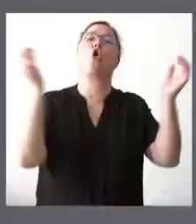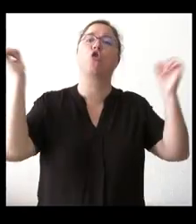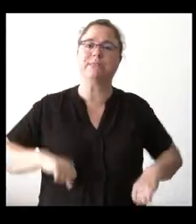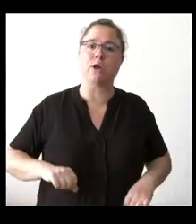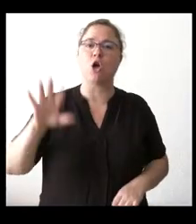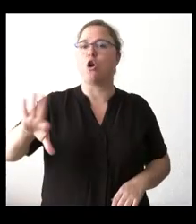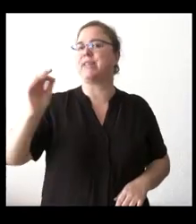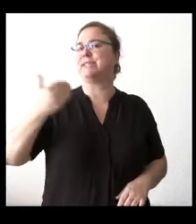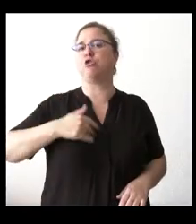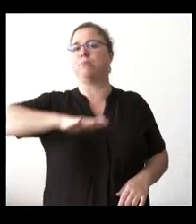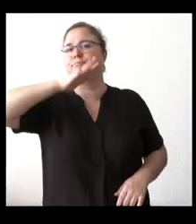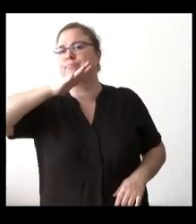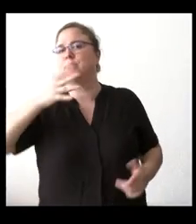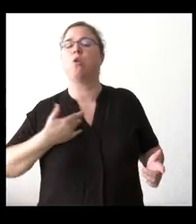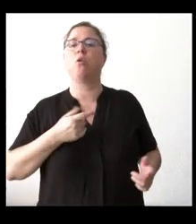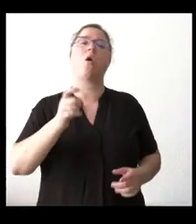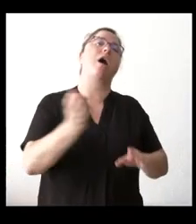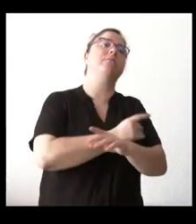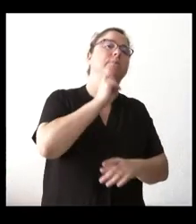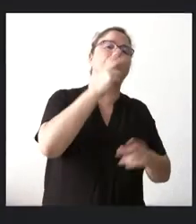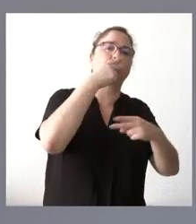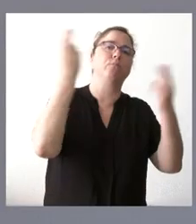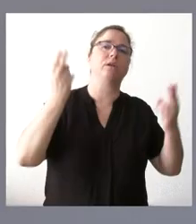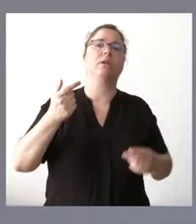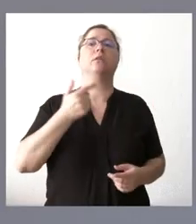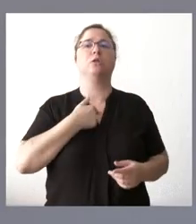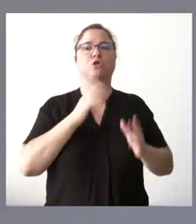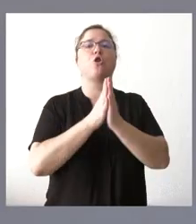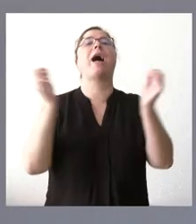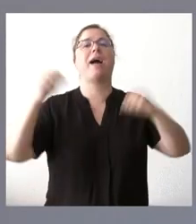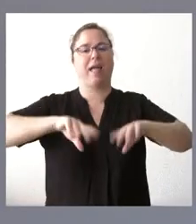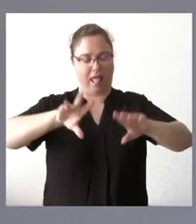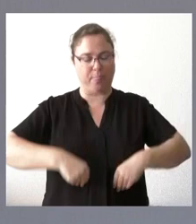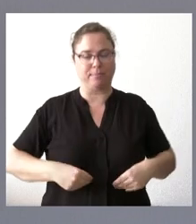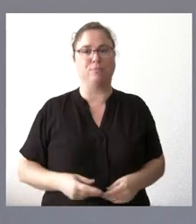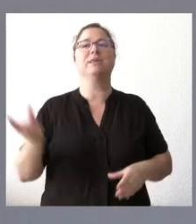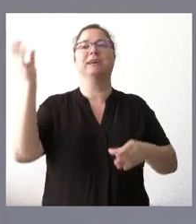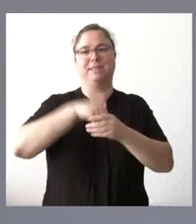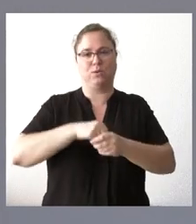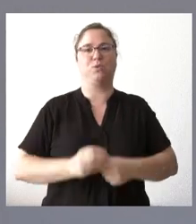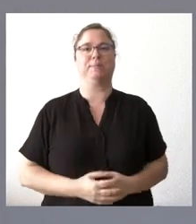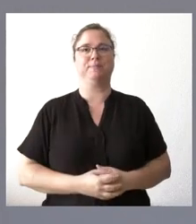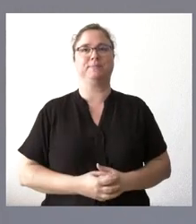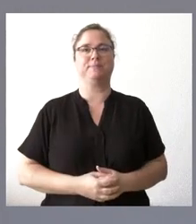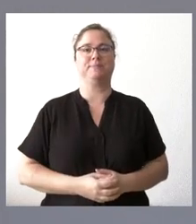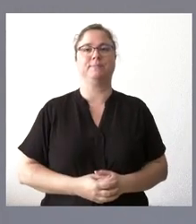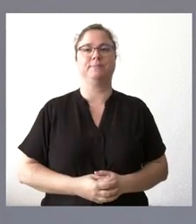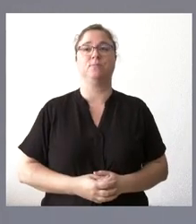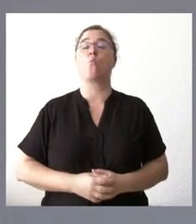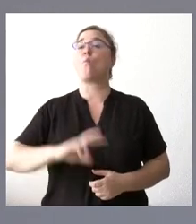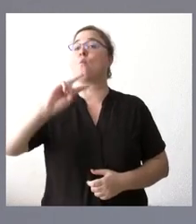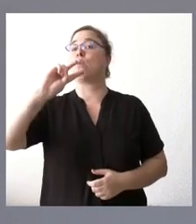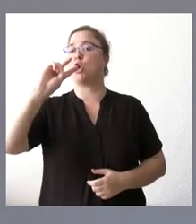decisiones ya tomadas que les informaron previamente antes de publicarlas. Estamos conformes con ellas y, por tanto, se incluirán en los planes. Otra cosa.